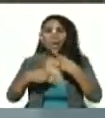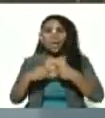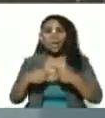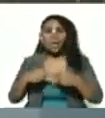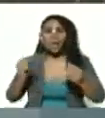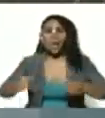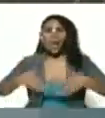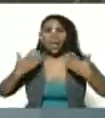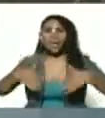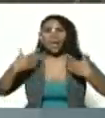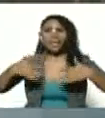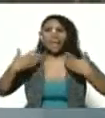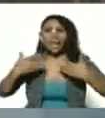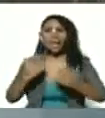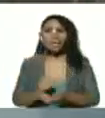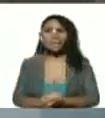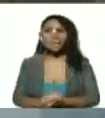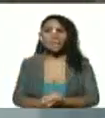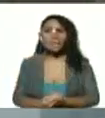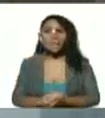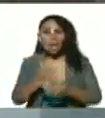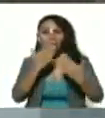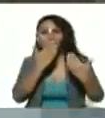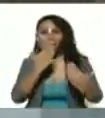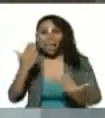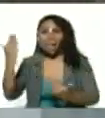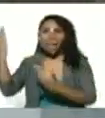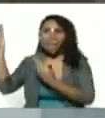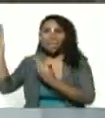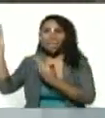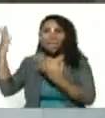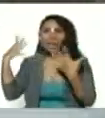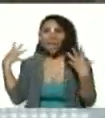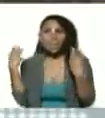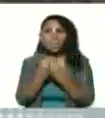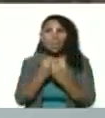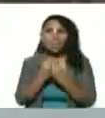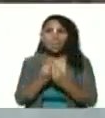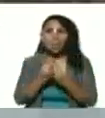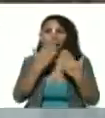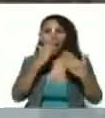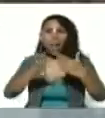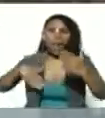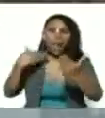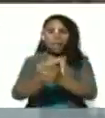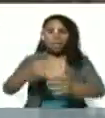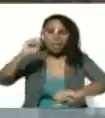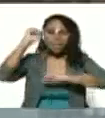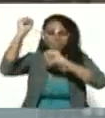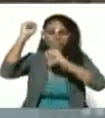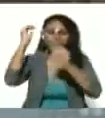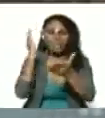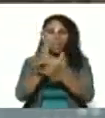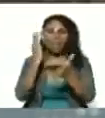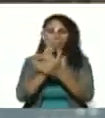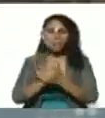alegría adelante compañero hasta la victoria siempre